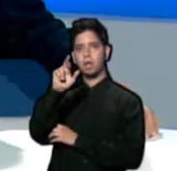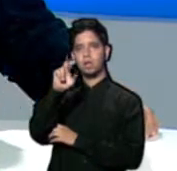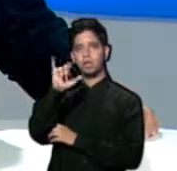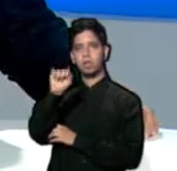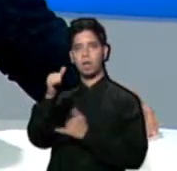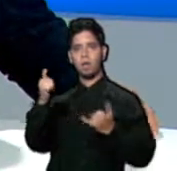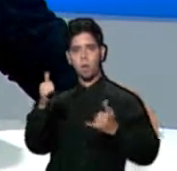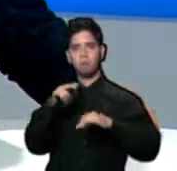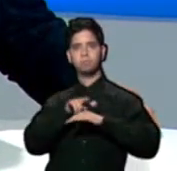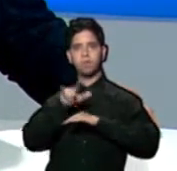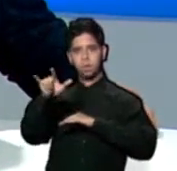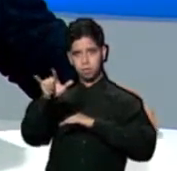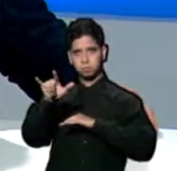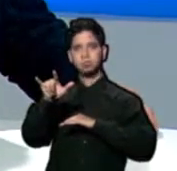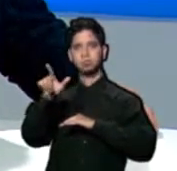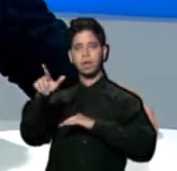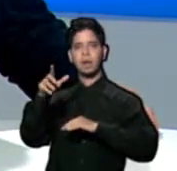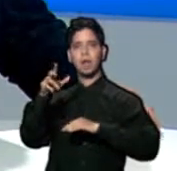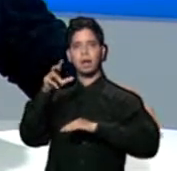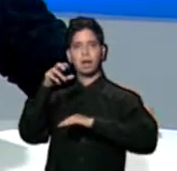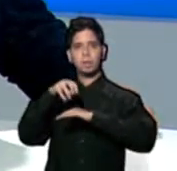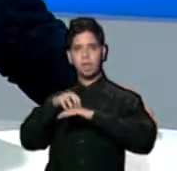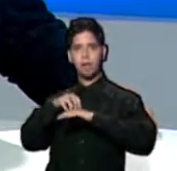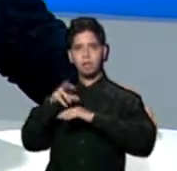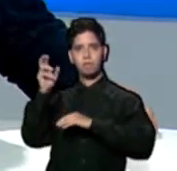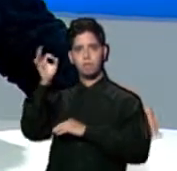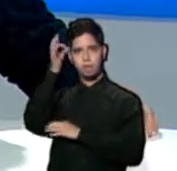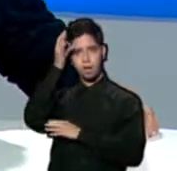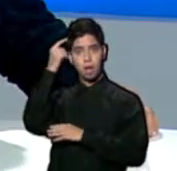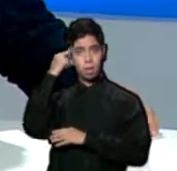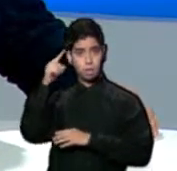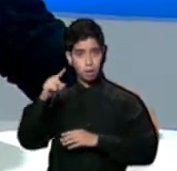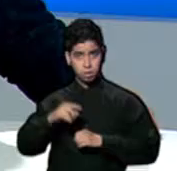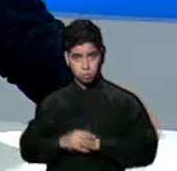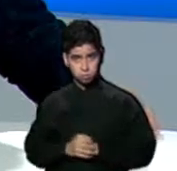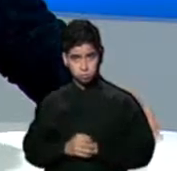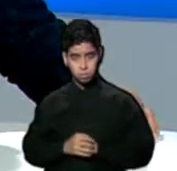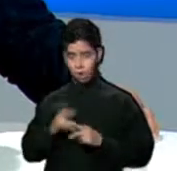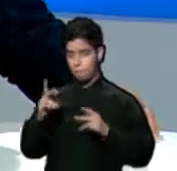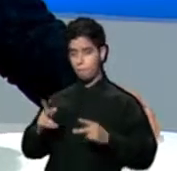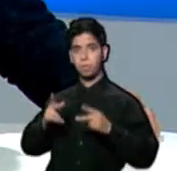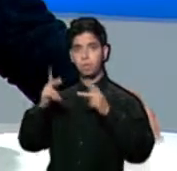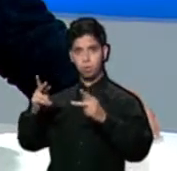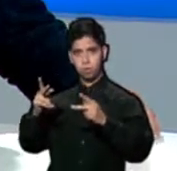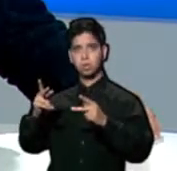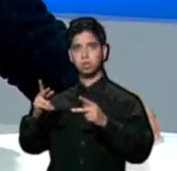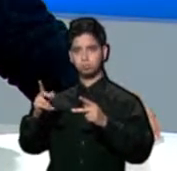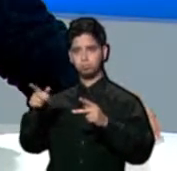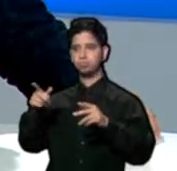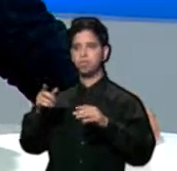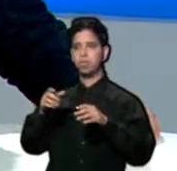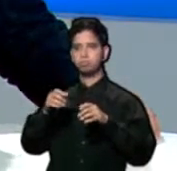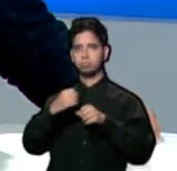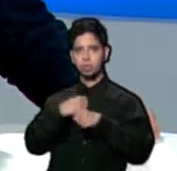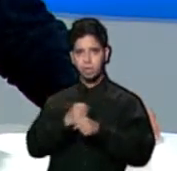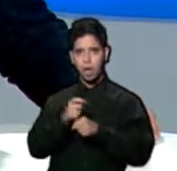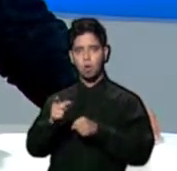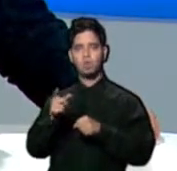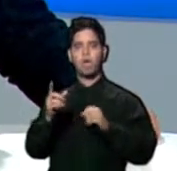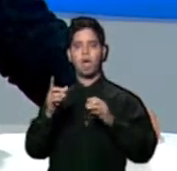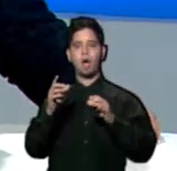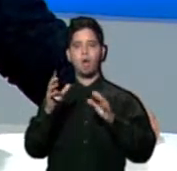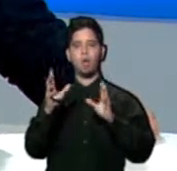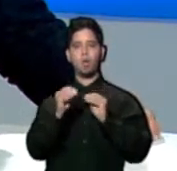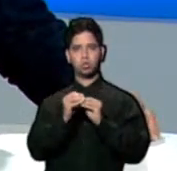viajará hoy a la capital federal para presentar propuestas que logren que el borrador republicano, que busca crear una junta de control fiscal, incluya